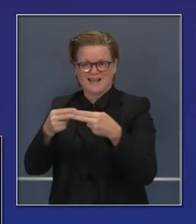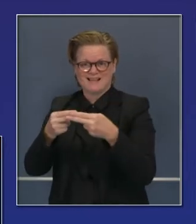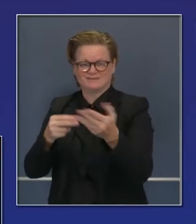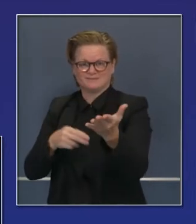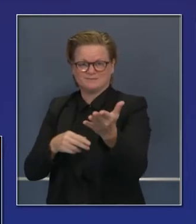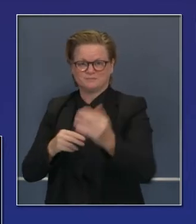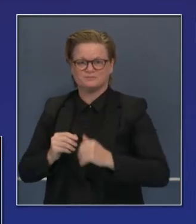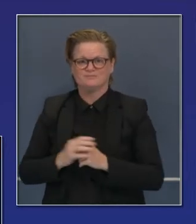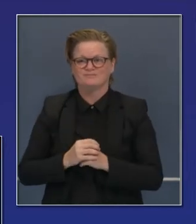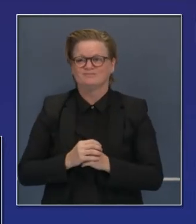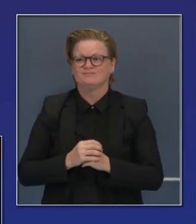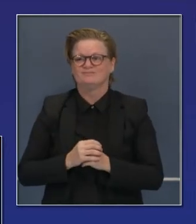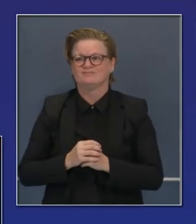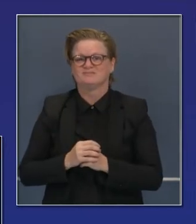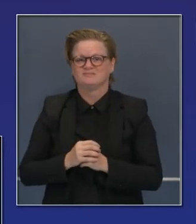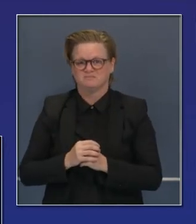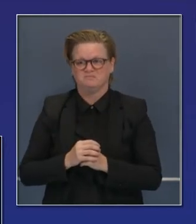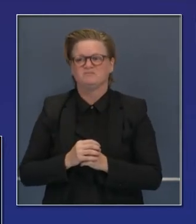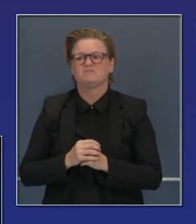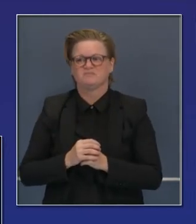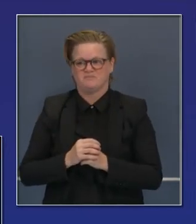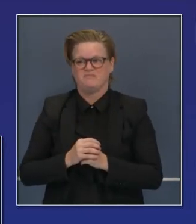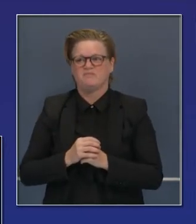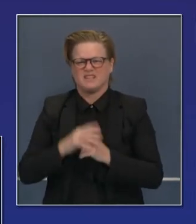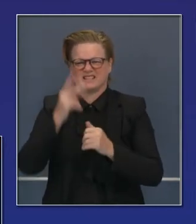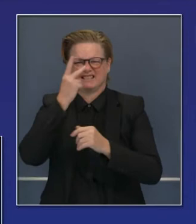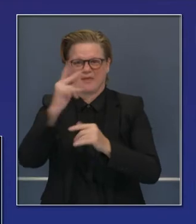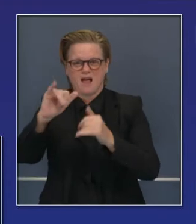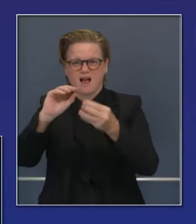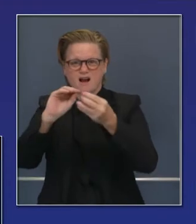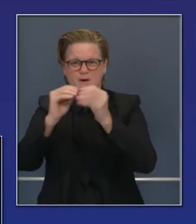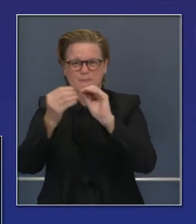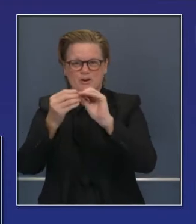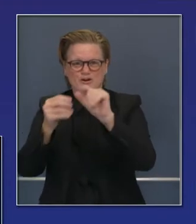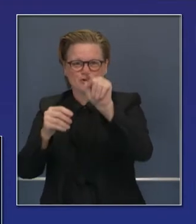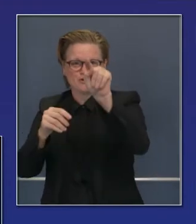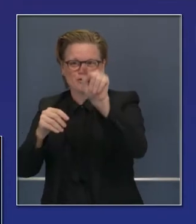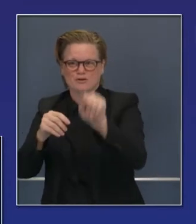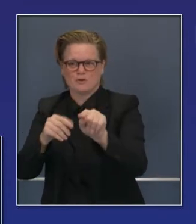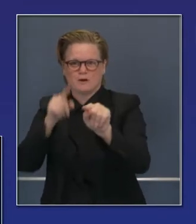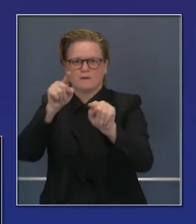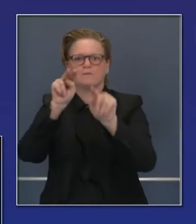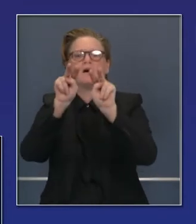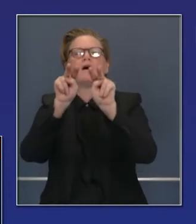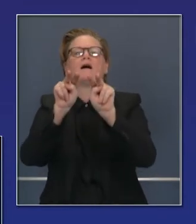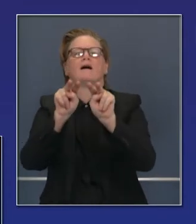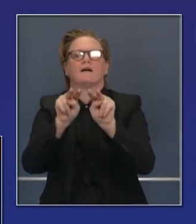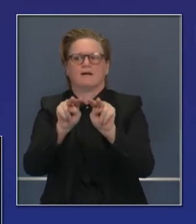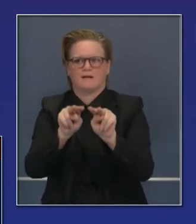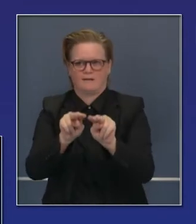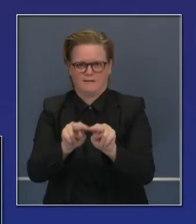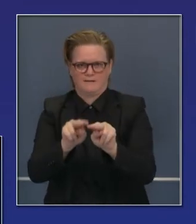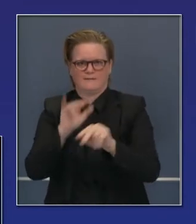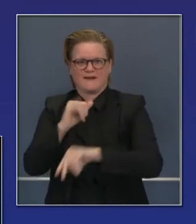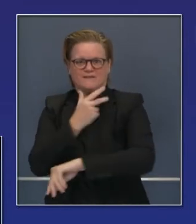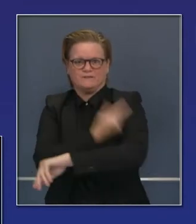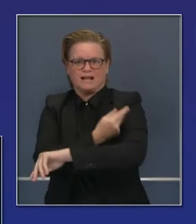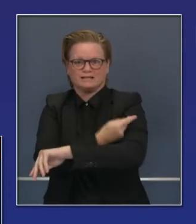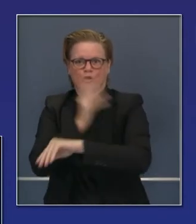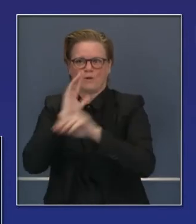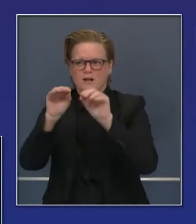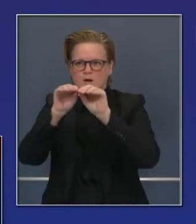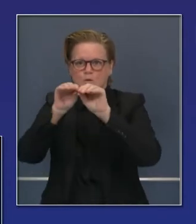distribuidas. Son 327 mil 600 dosis en la primera tanda.